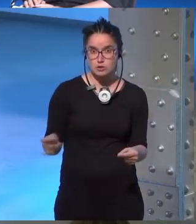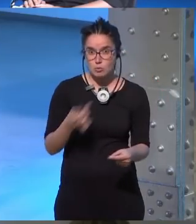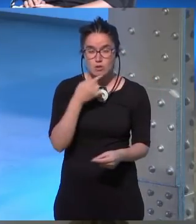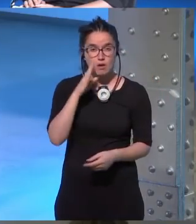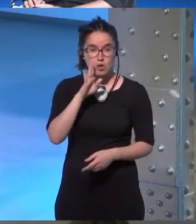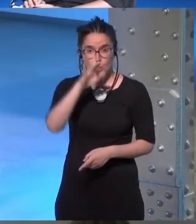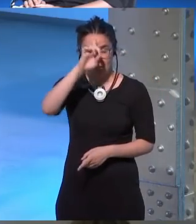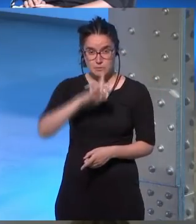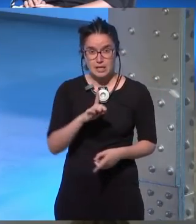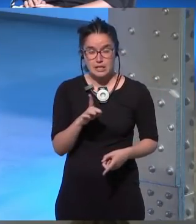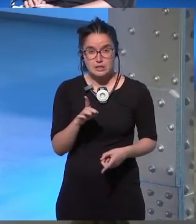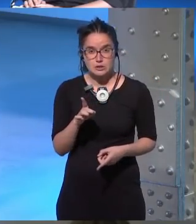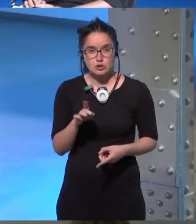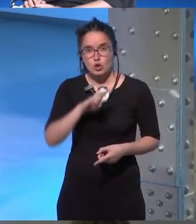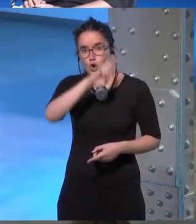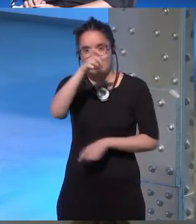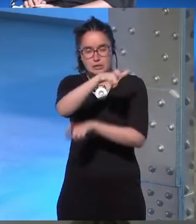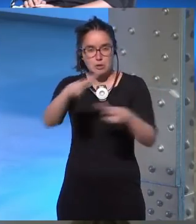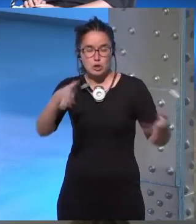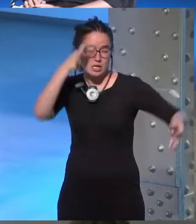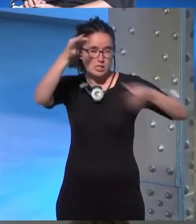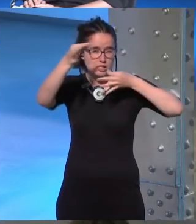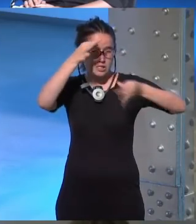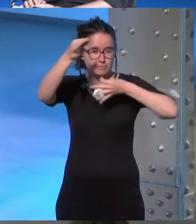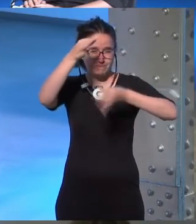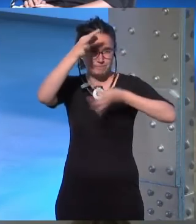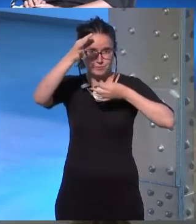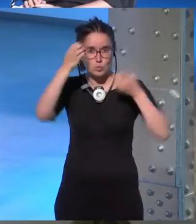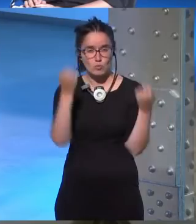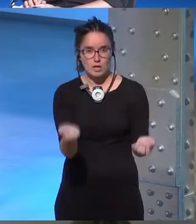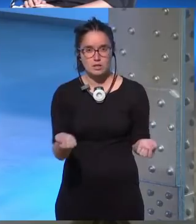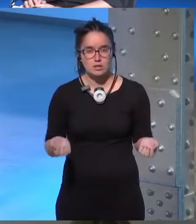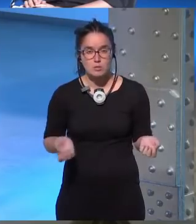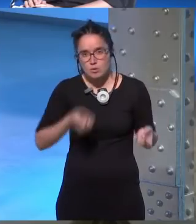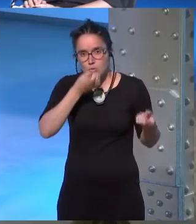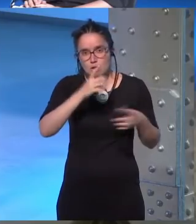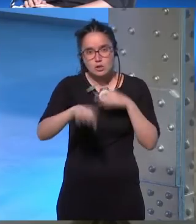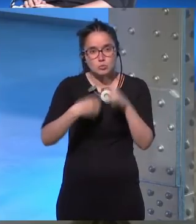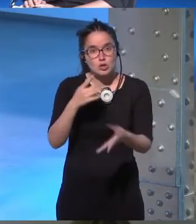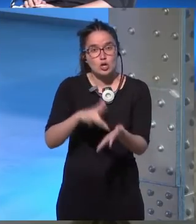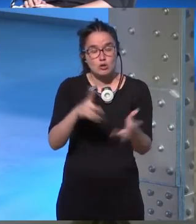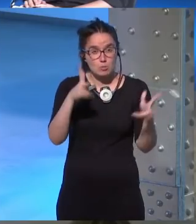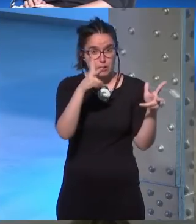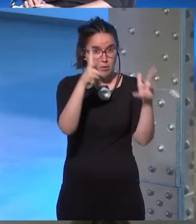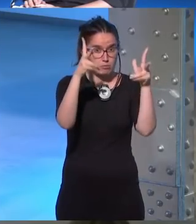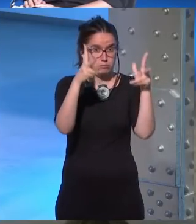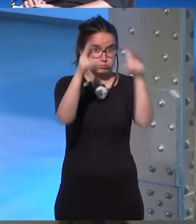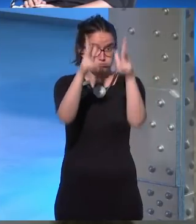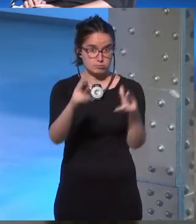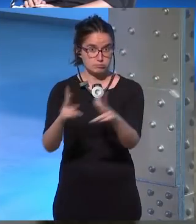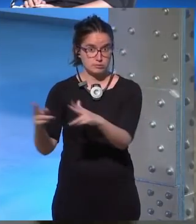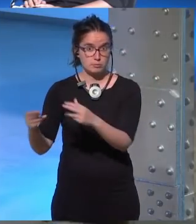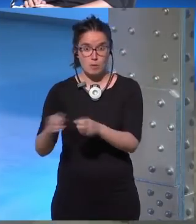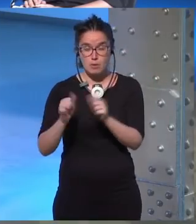las imágenes con otra gente súper descriptiva y bueno luego lo que le toca es recortar por todas partes porque